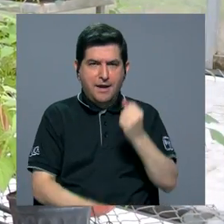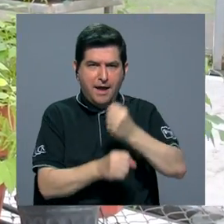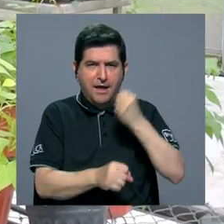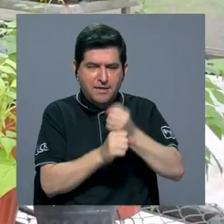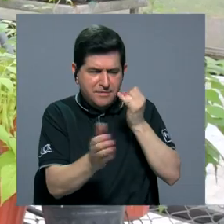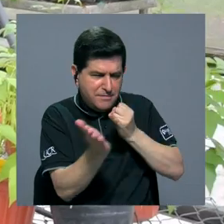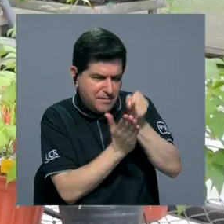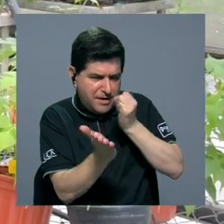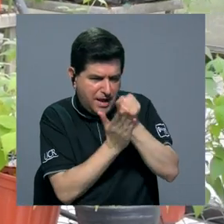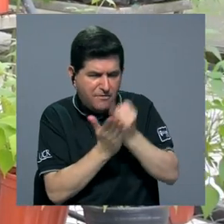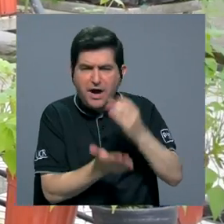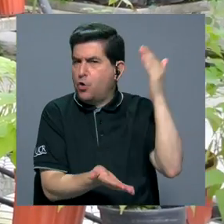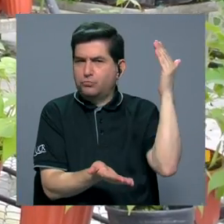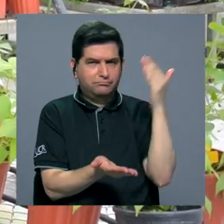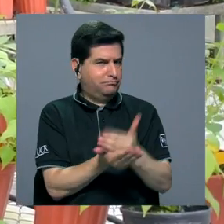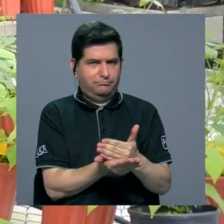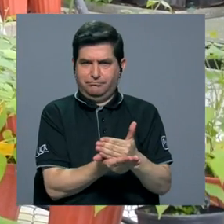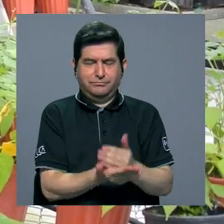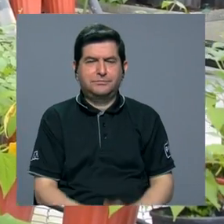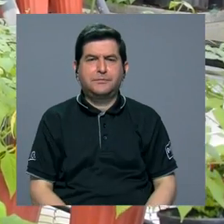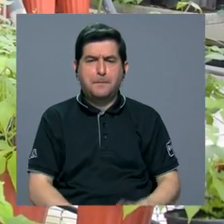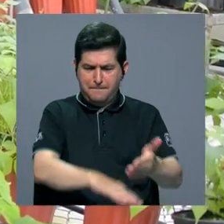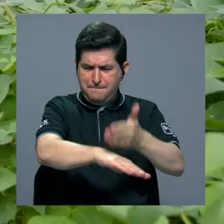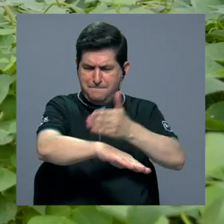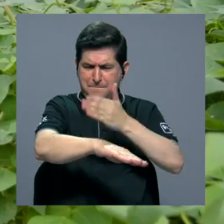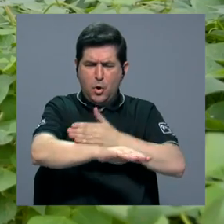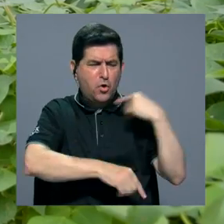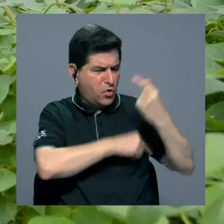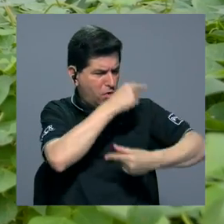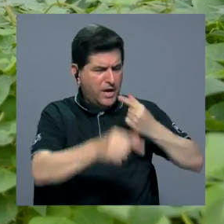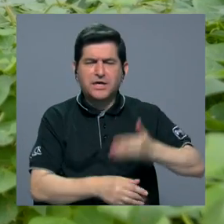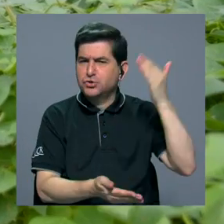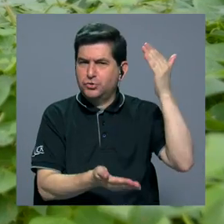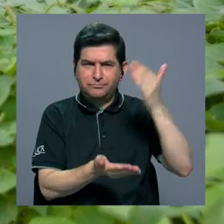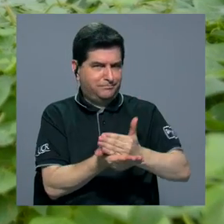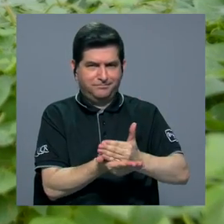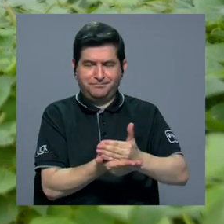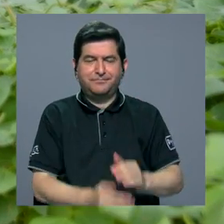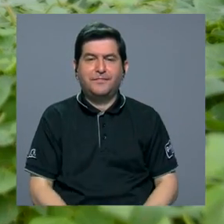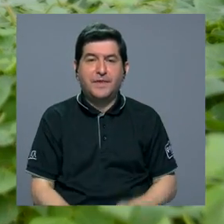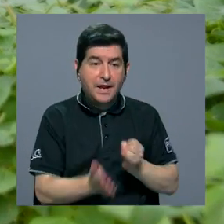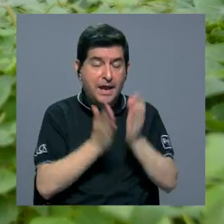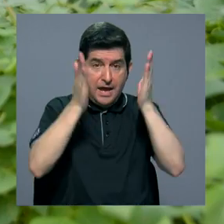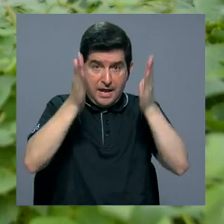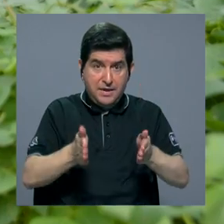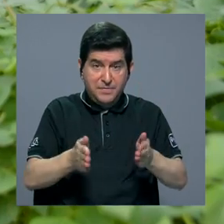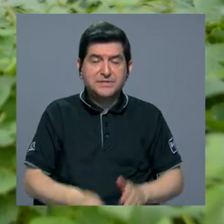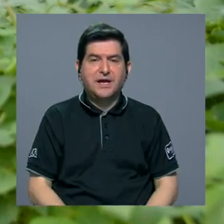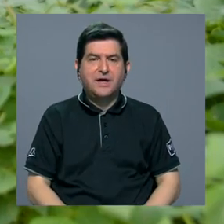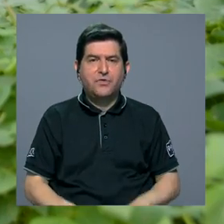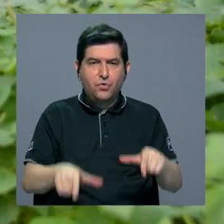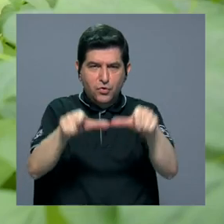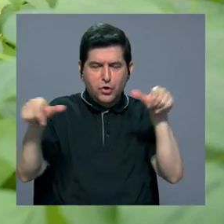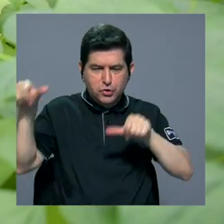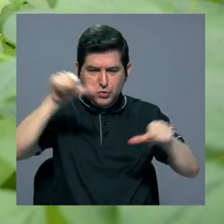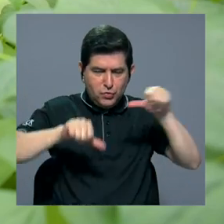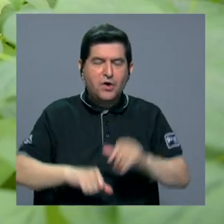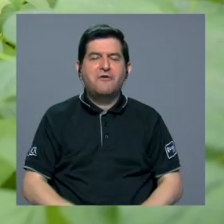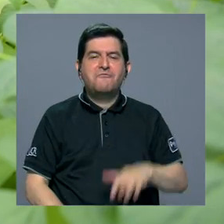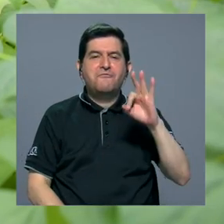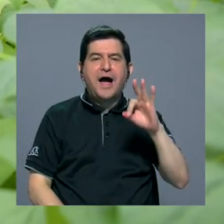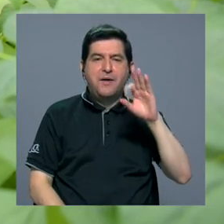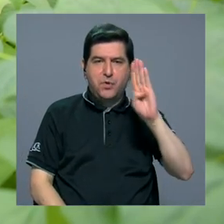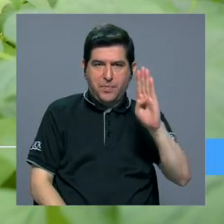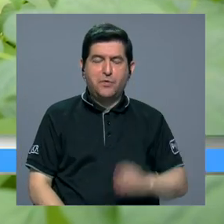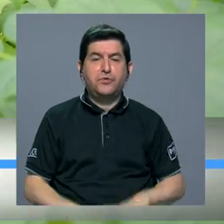trabajo investigativo no se detiene y el mejoramiento genético no cesa. Los investigadores de la estación experimental Fabio